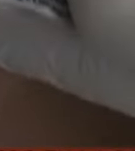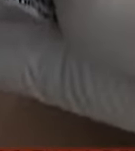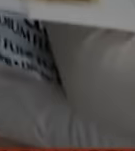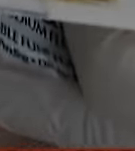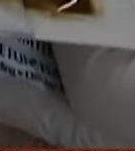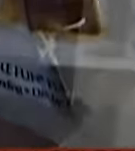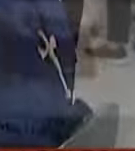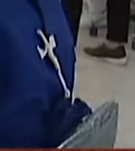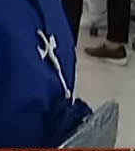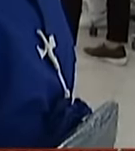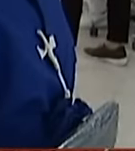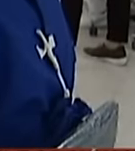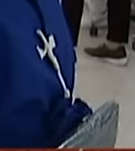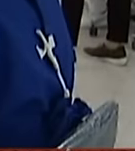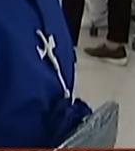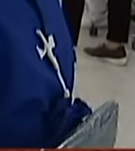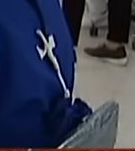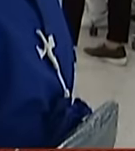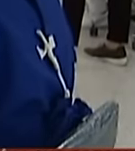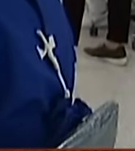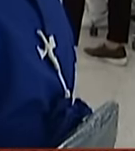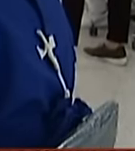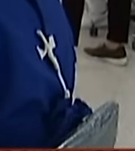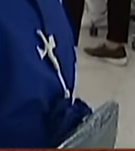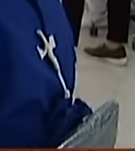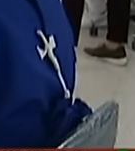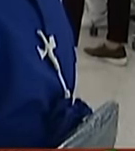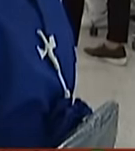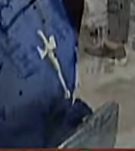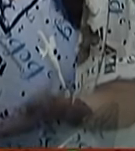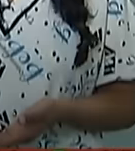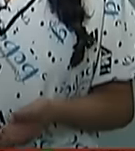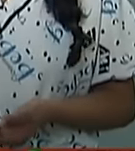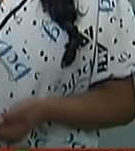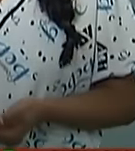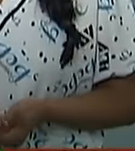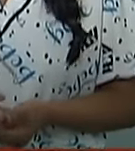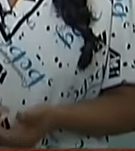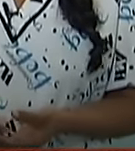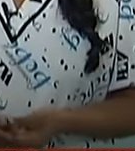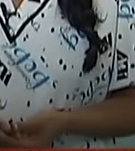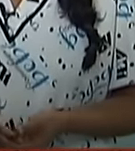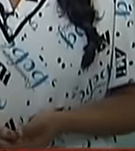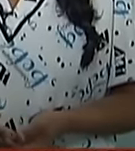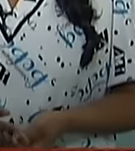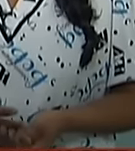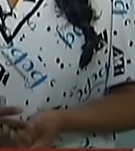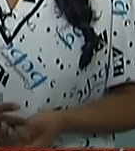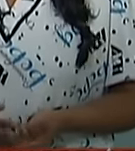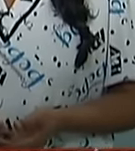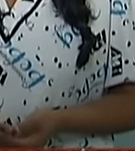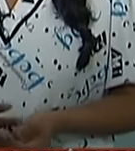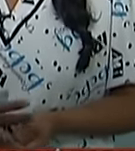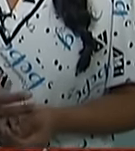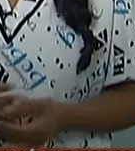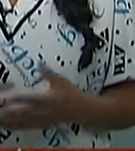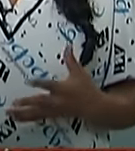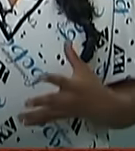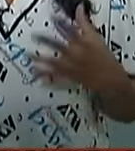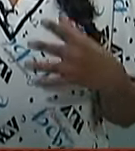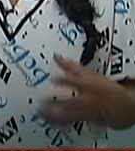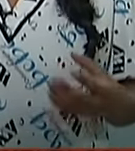dentobacteriana mucha mancha blanca que encontramos que es nuestra etapa inicial para la caries y posteriormente para una cavidad